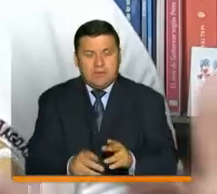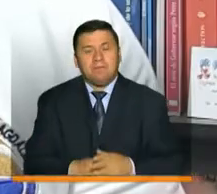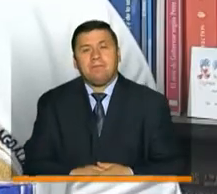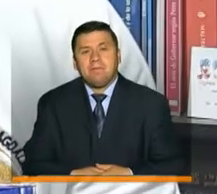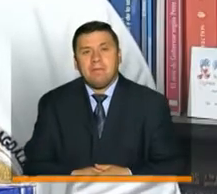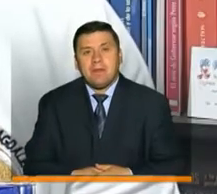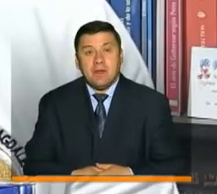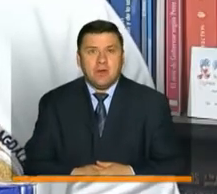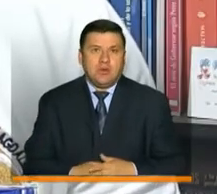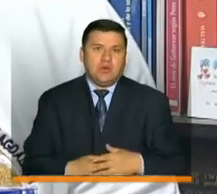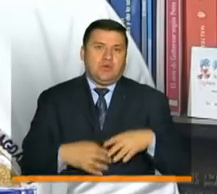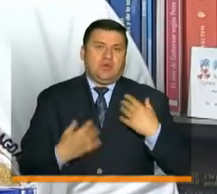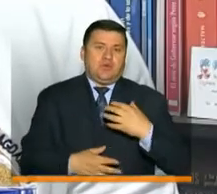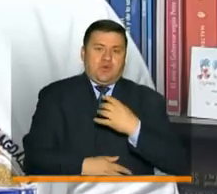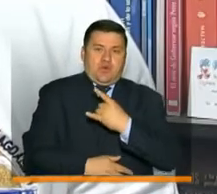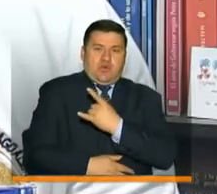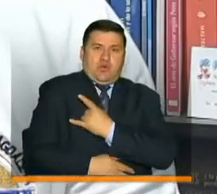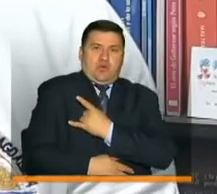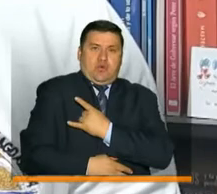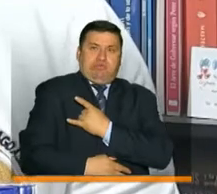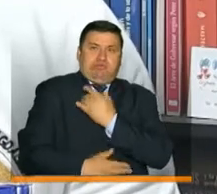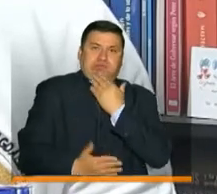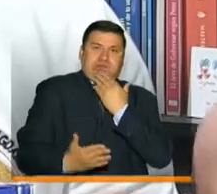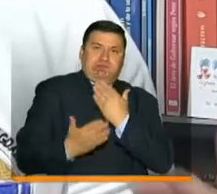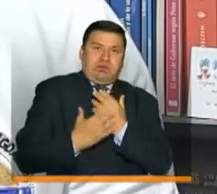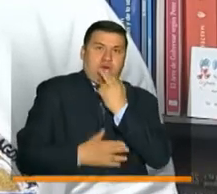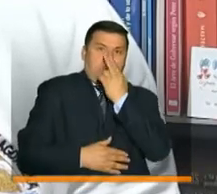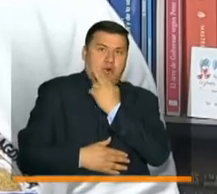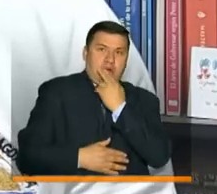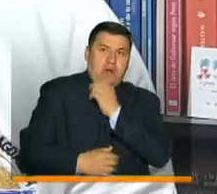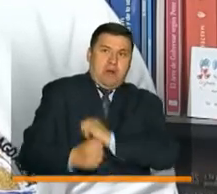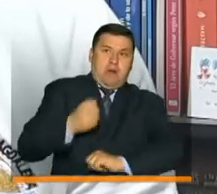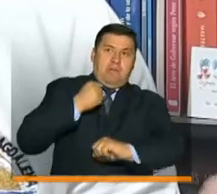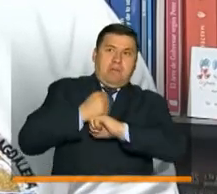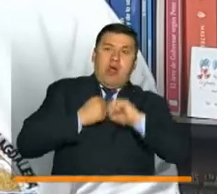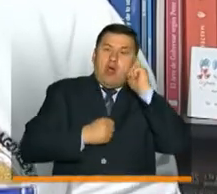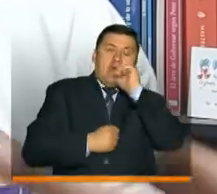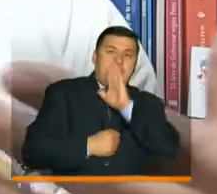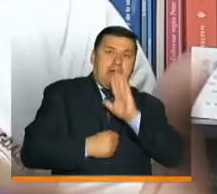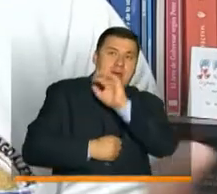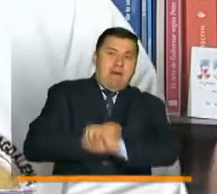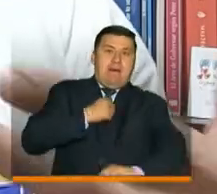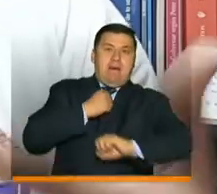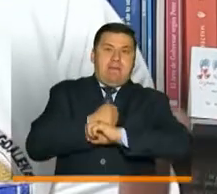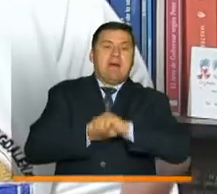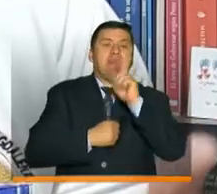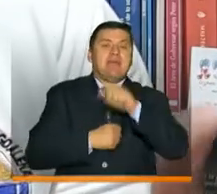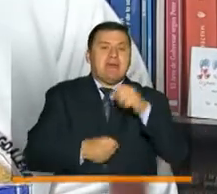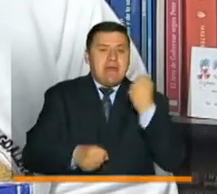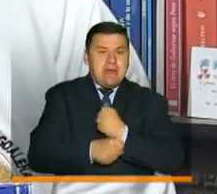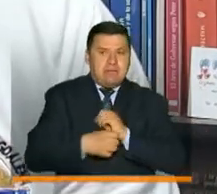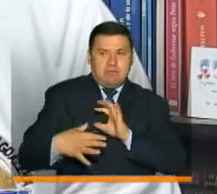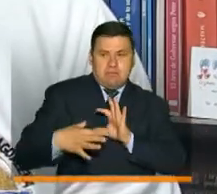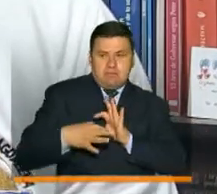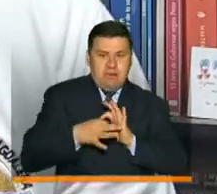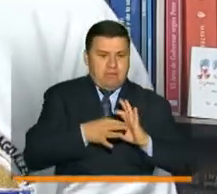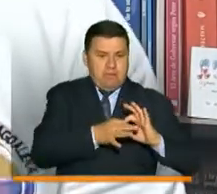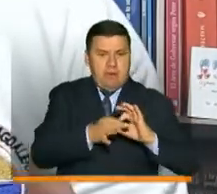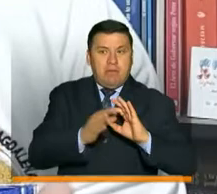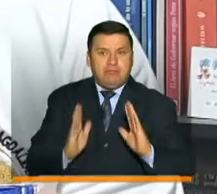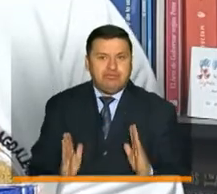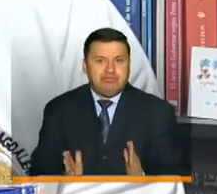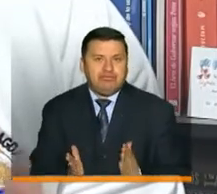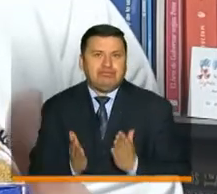La premisa de la universidad que agradece el compromiso y el apoyo del gobierno nacional es que tenemos que trabajar, sumar esfuerzos y trabajar en equipo